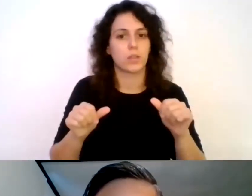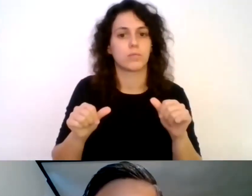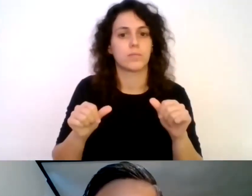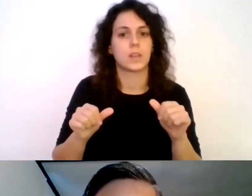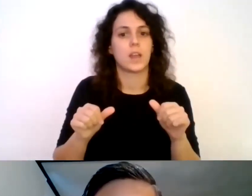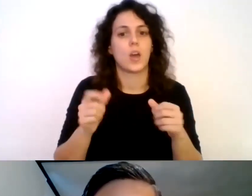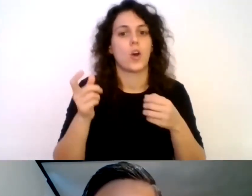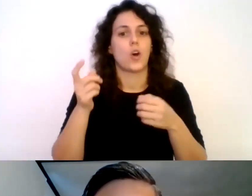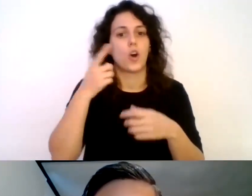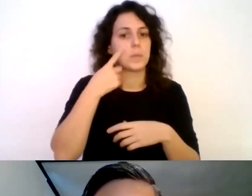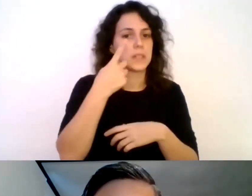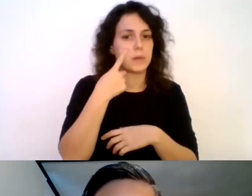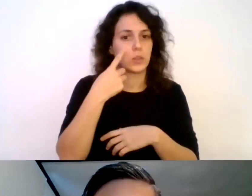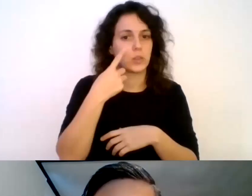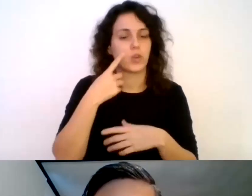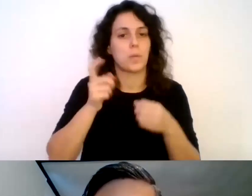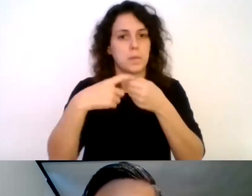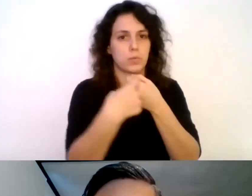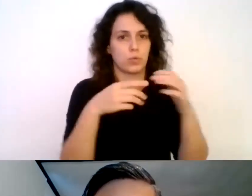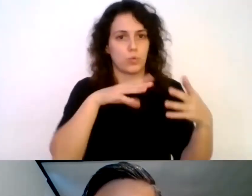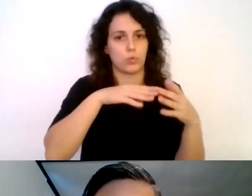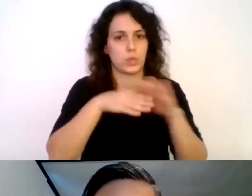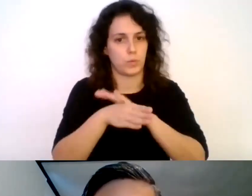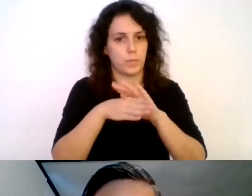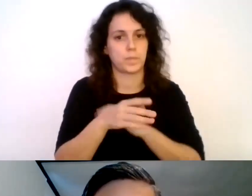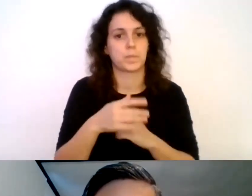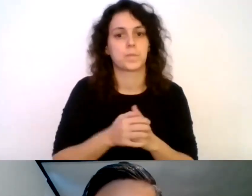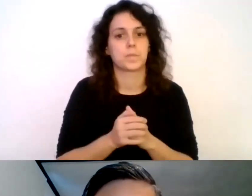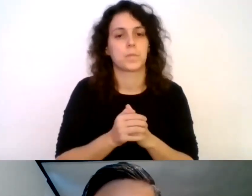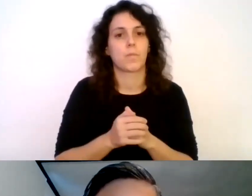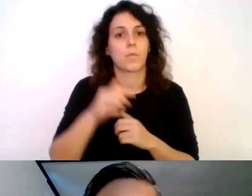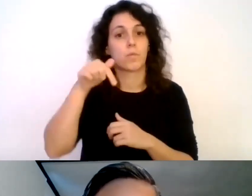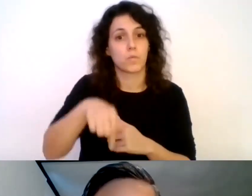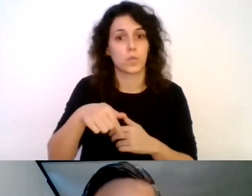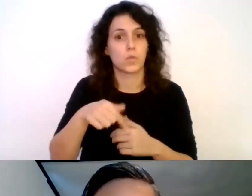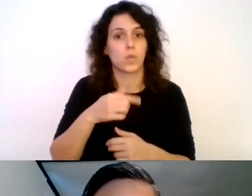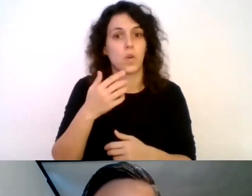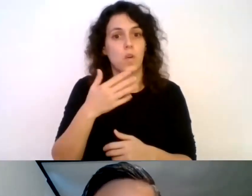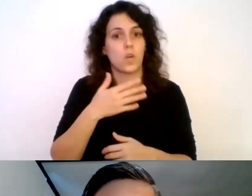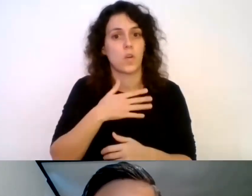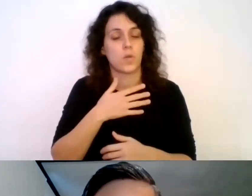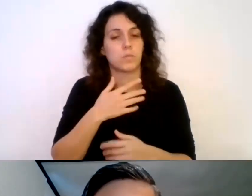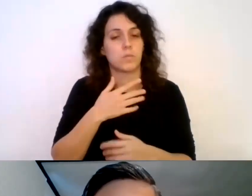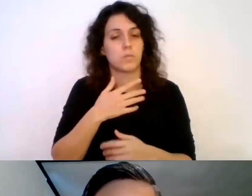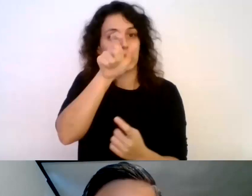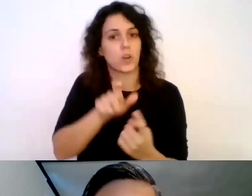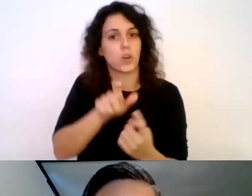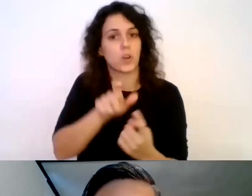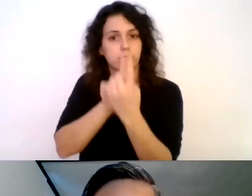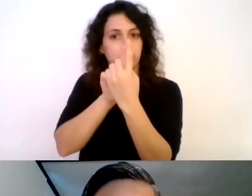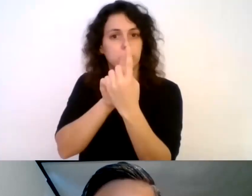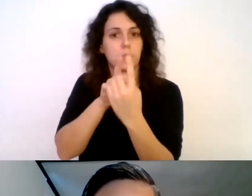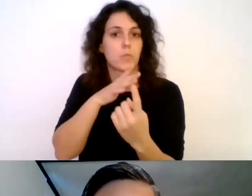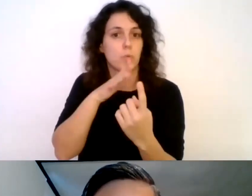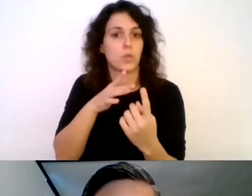Es un placer contar con Daniel Zuber porque además tengo la satisfacción de conocerlo personalmente por haber trabajado con